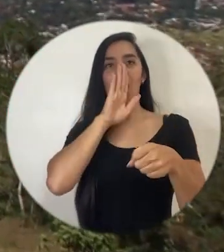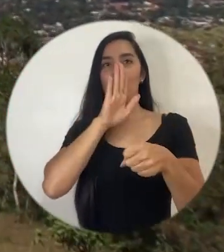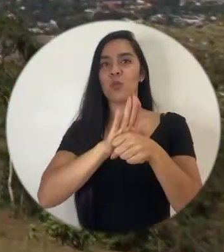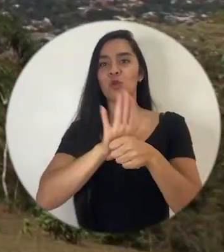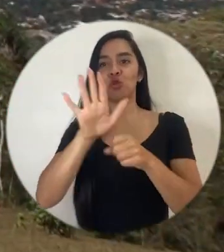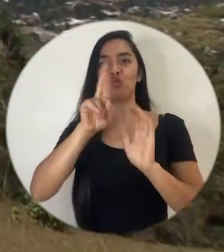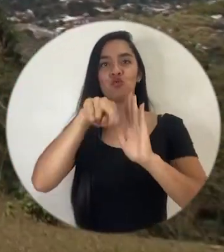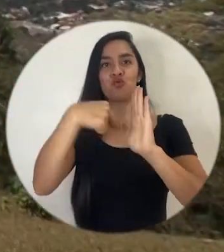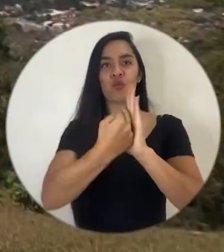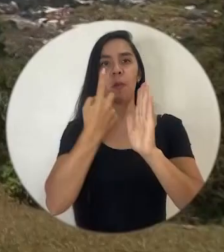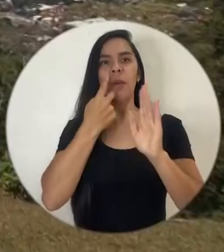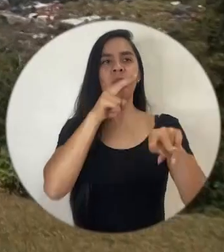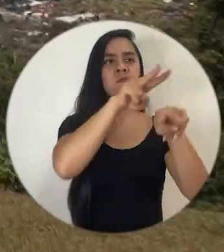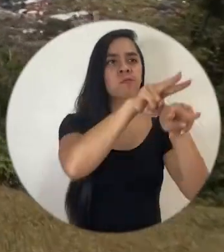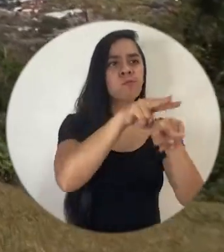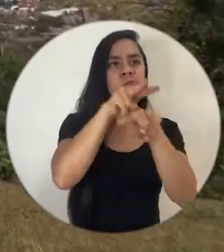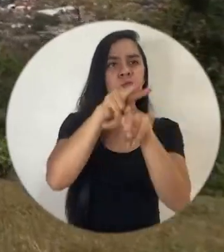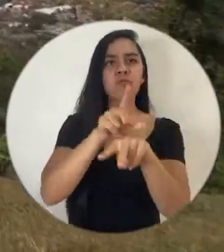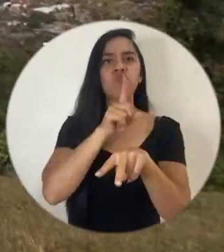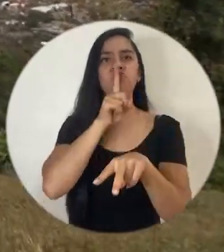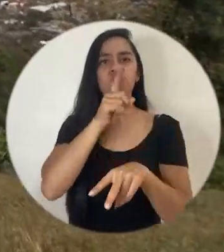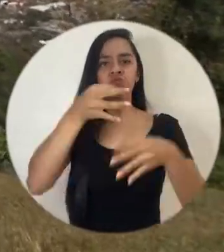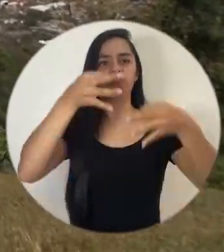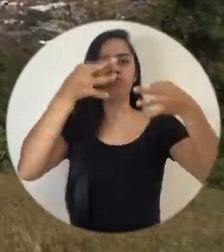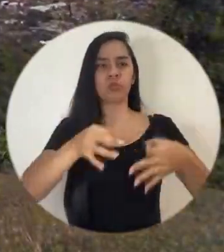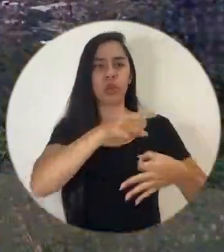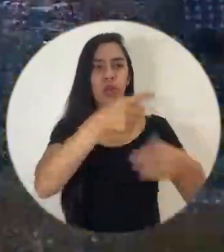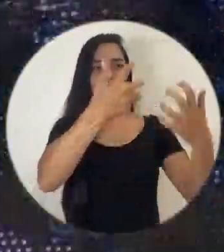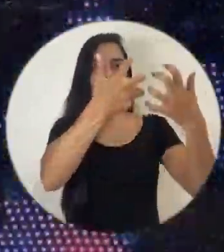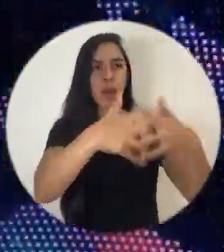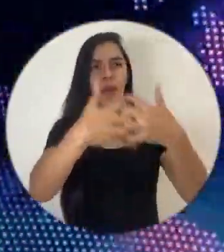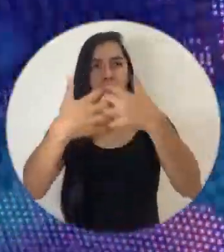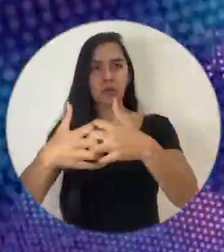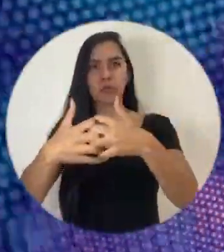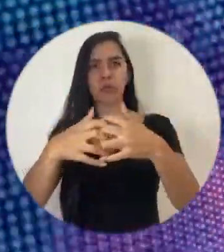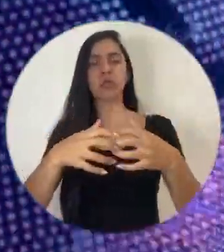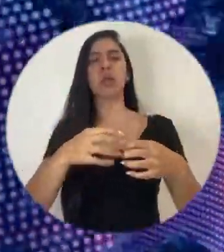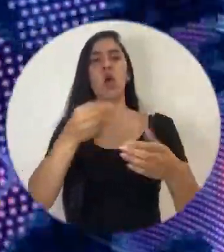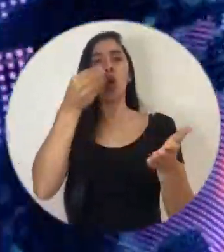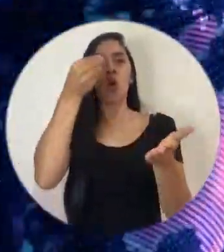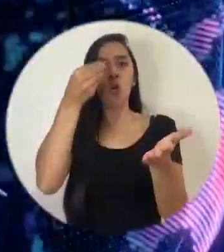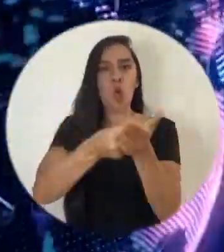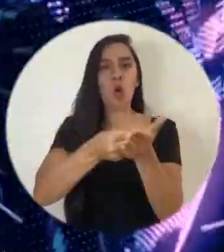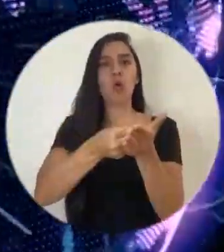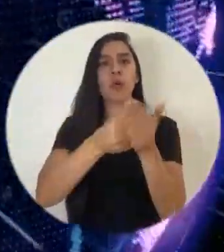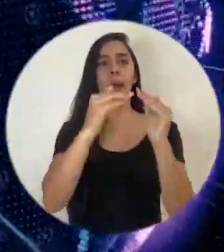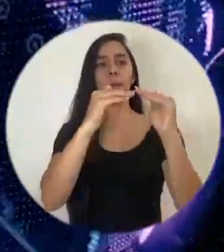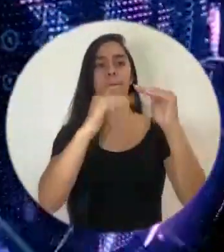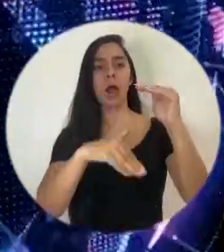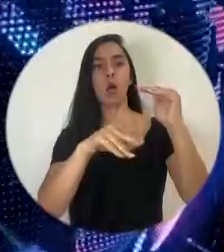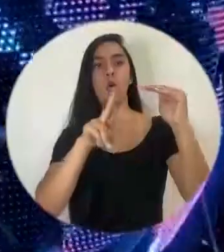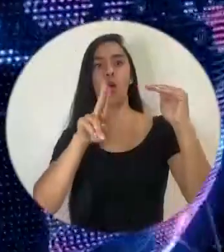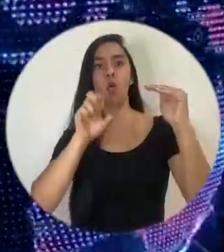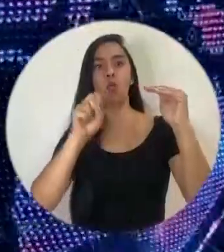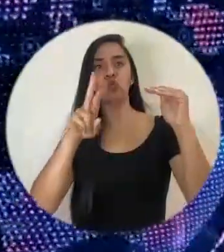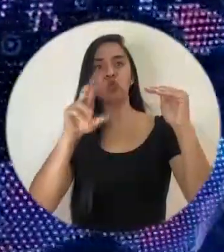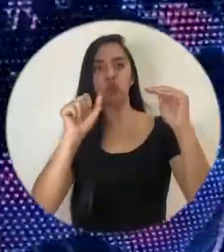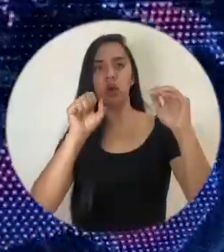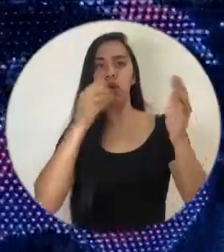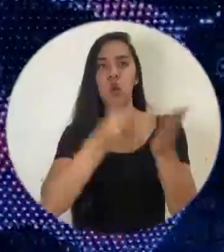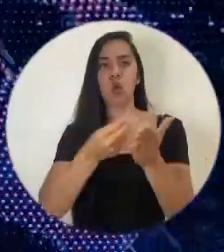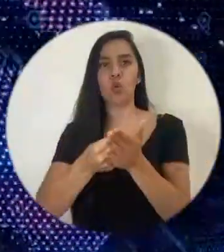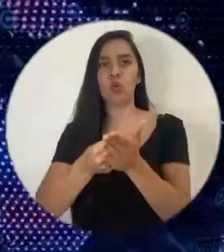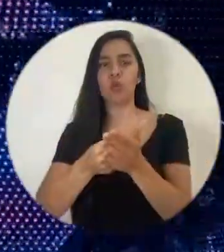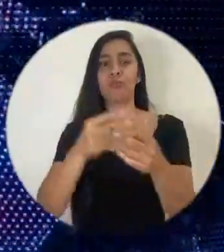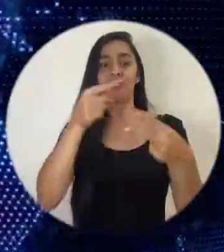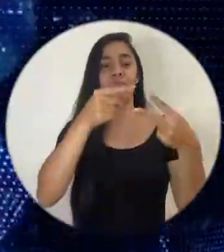cumplido todavía su rol de supervisar que efectivamente se cobre tasas por debajo del límite de la usura